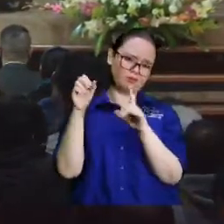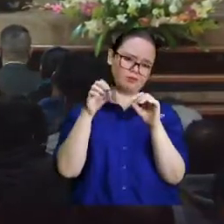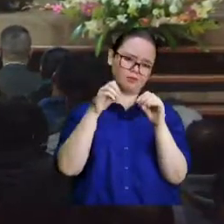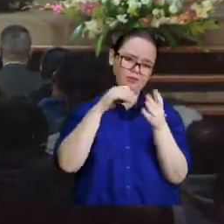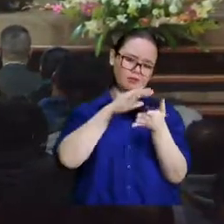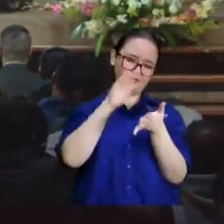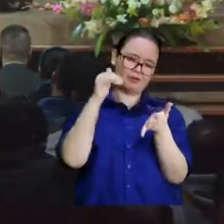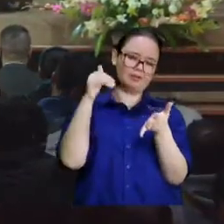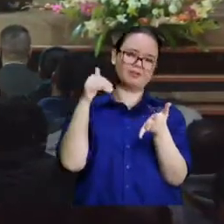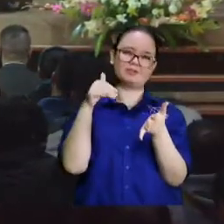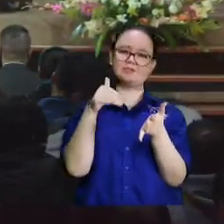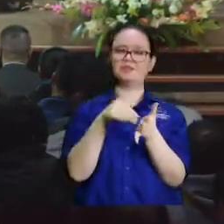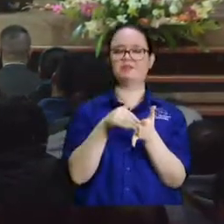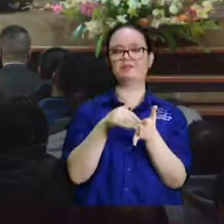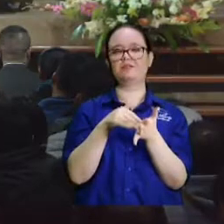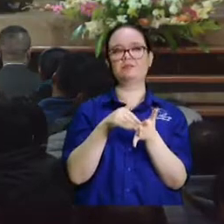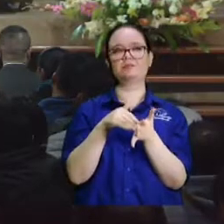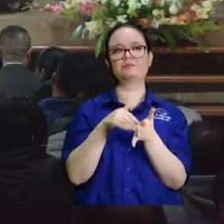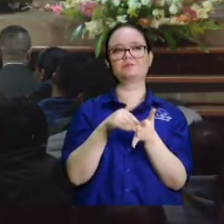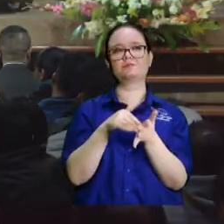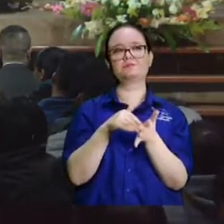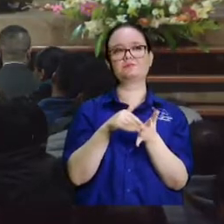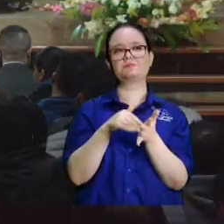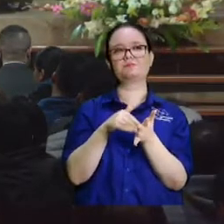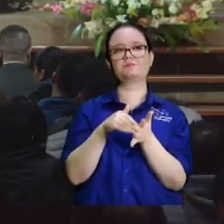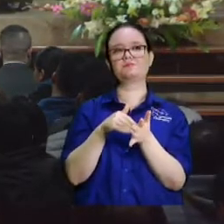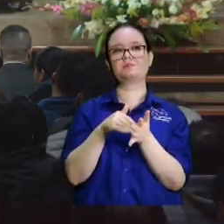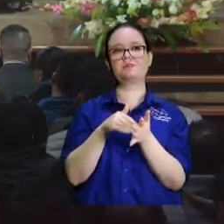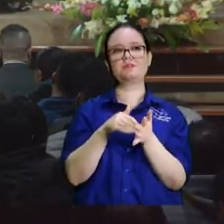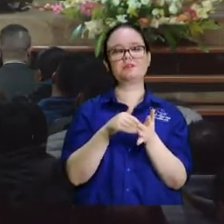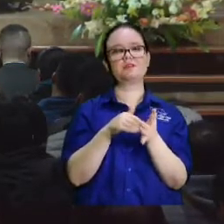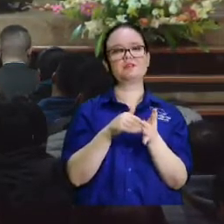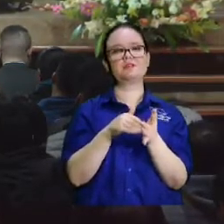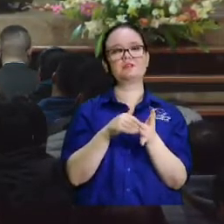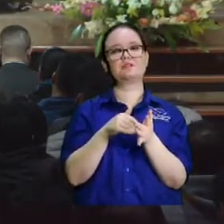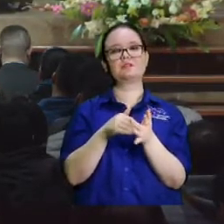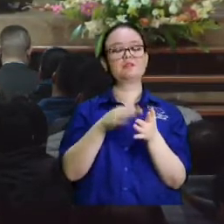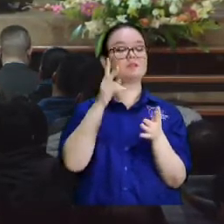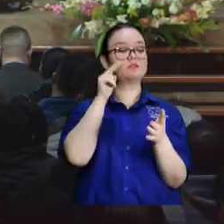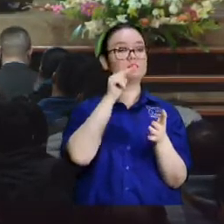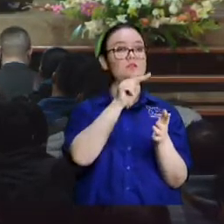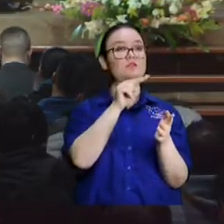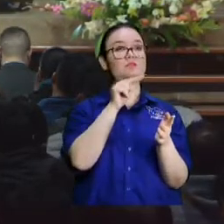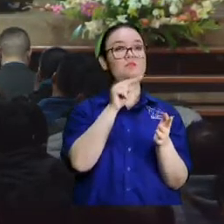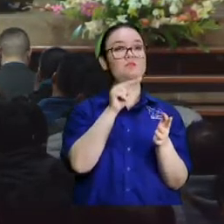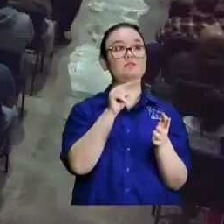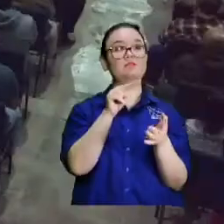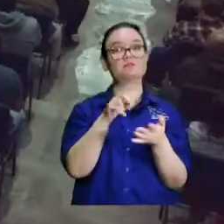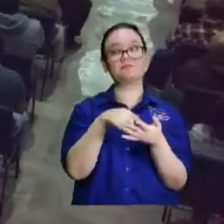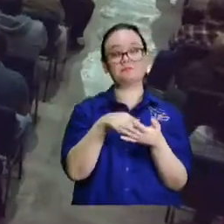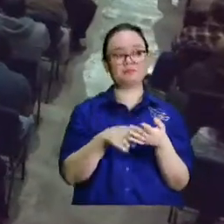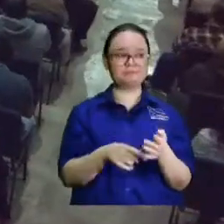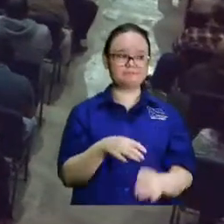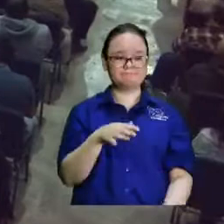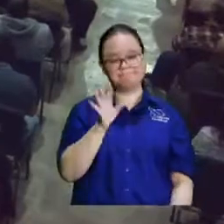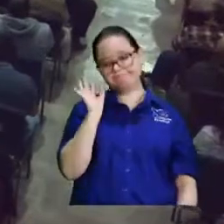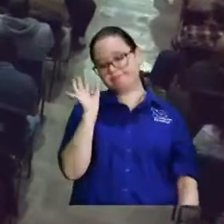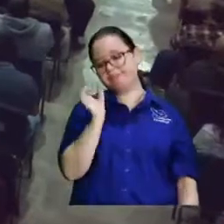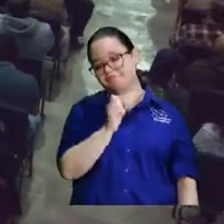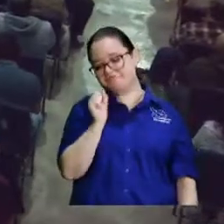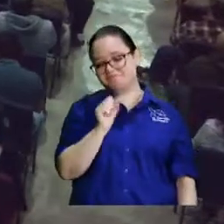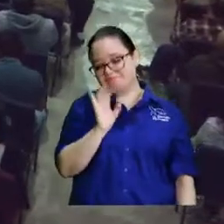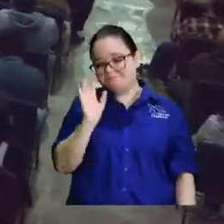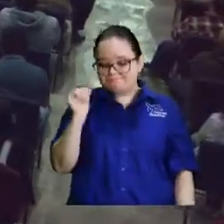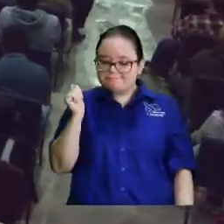tierra era el centro y que él lo obligaron viendo la hoguera lo obligaron entonces él dijo si pues si si es el